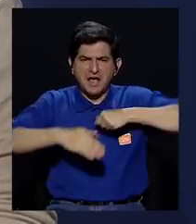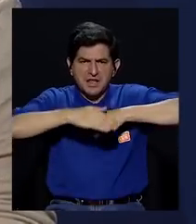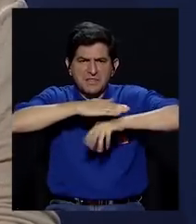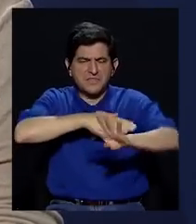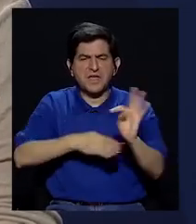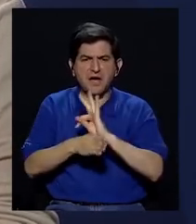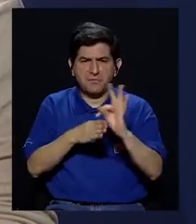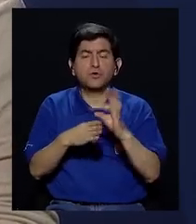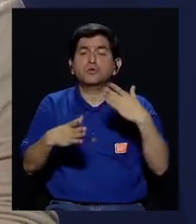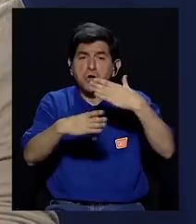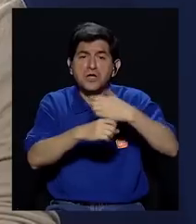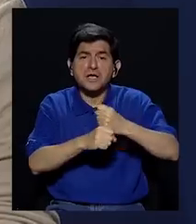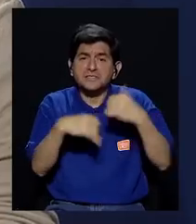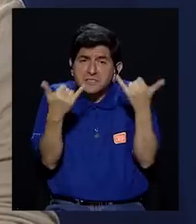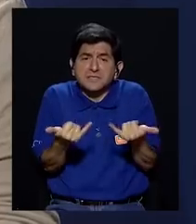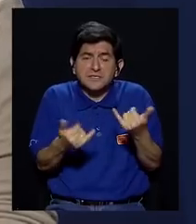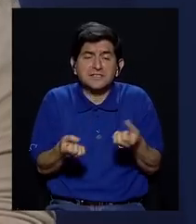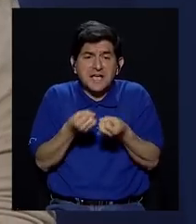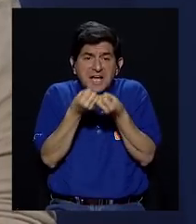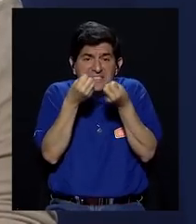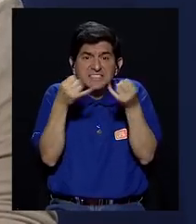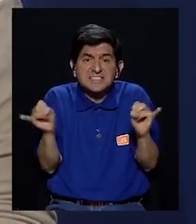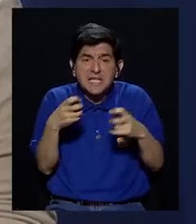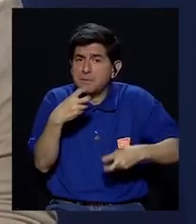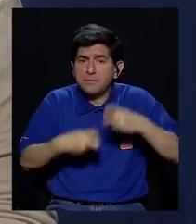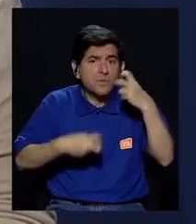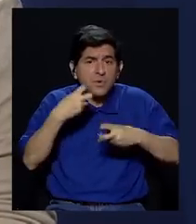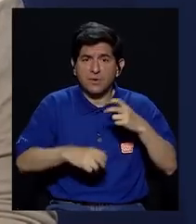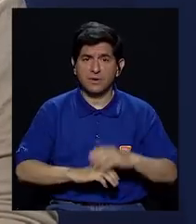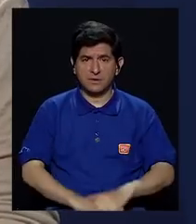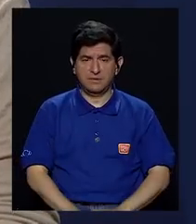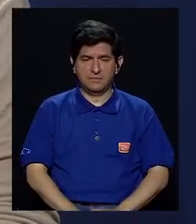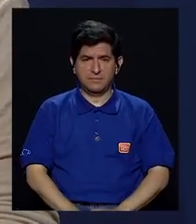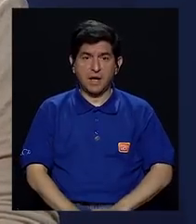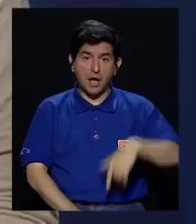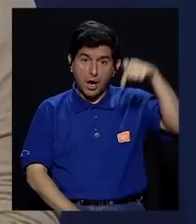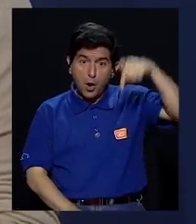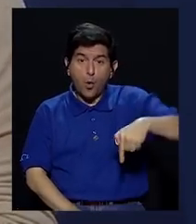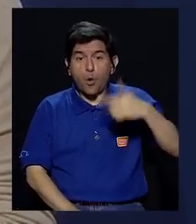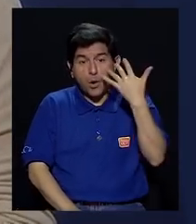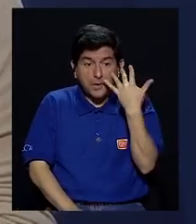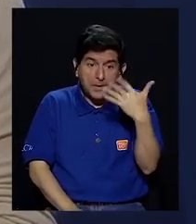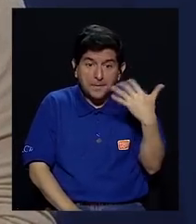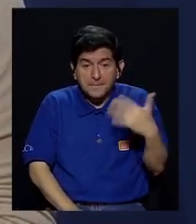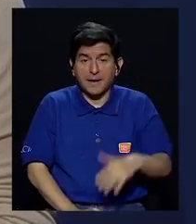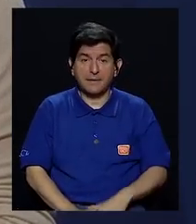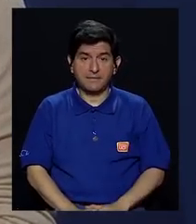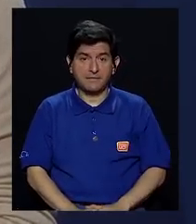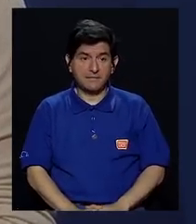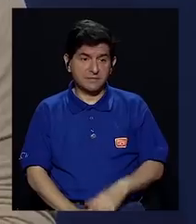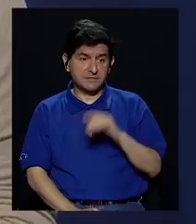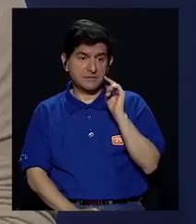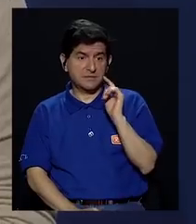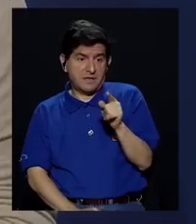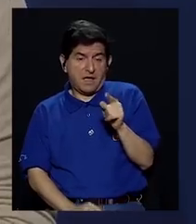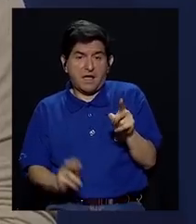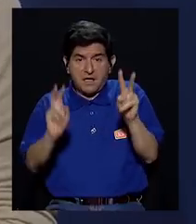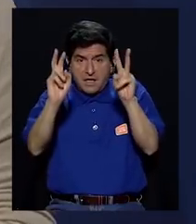terapéutico. Y se realizaban los abortos terapéuticos sin ningún problema. Hoy pareciera que es un